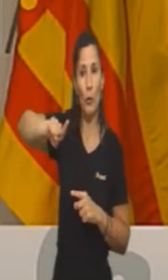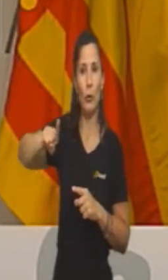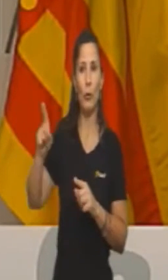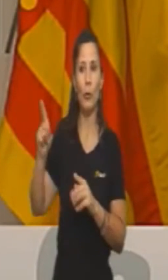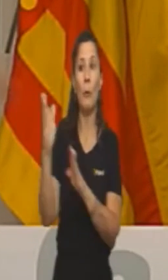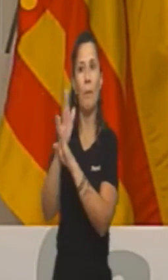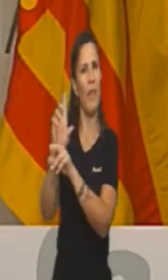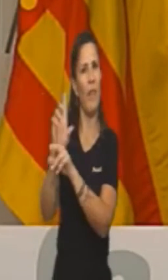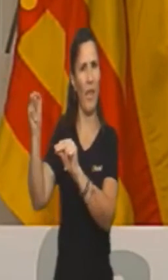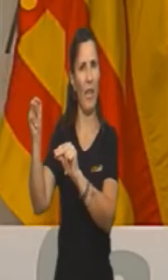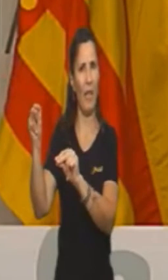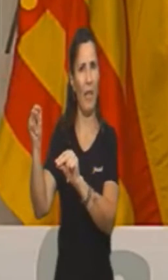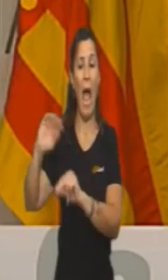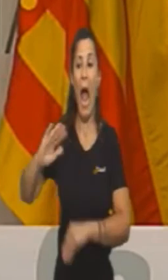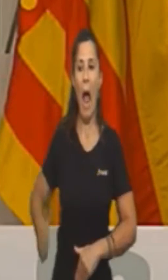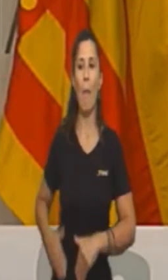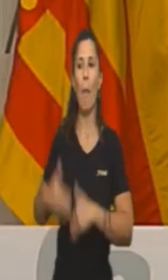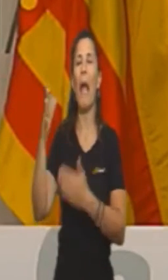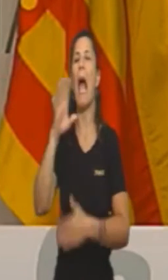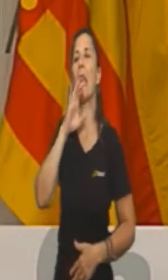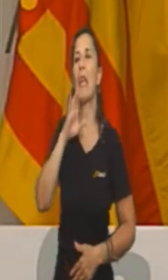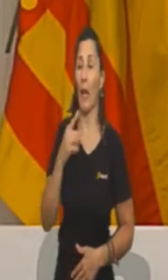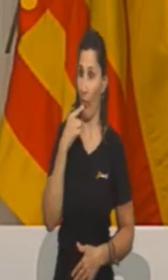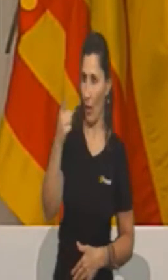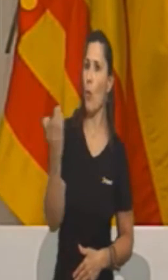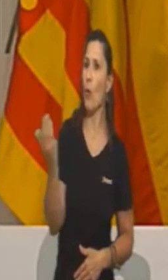quién se llevó el jamón de jabugo,